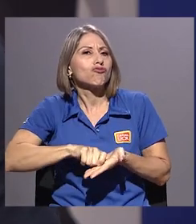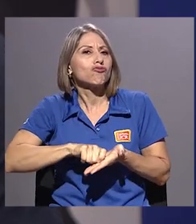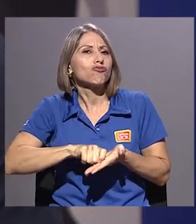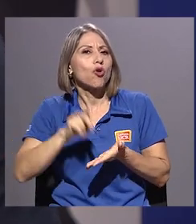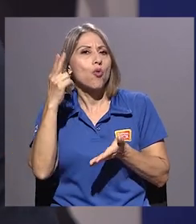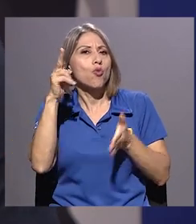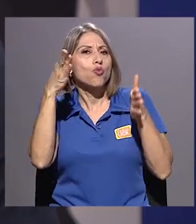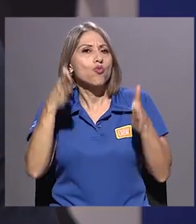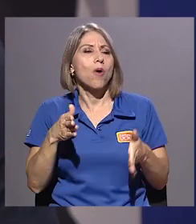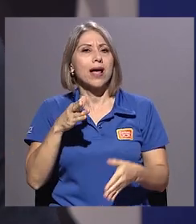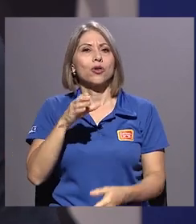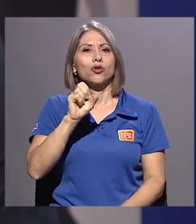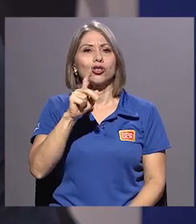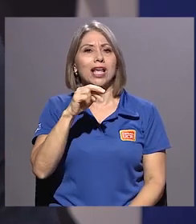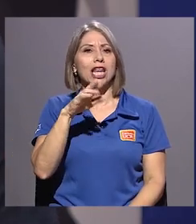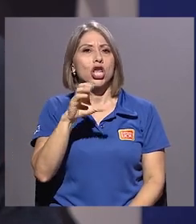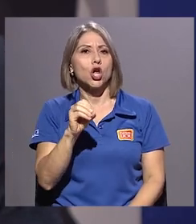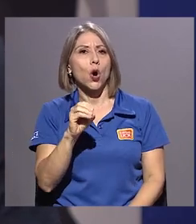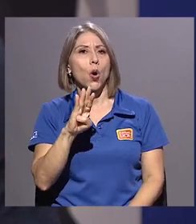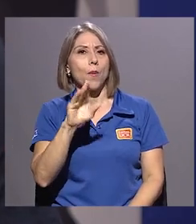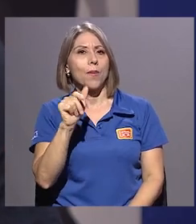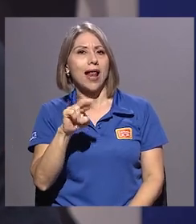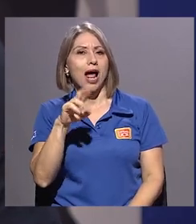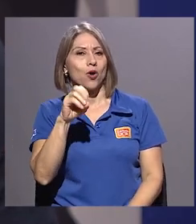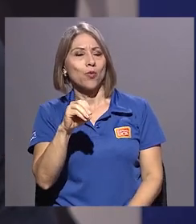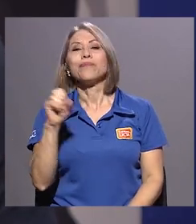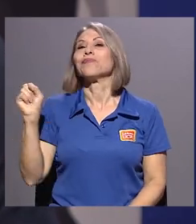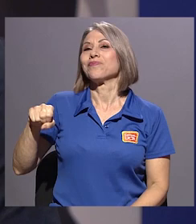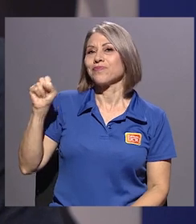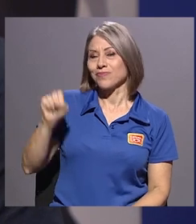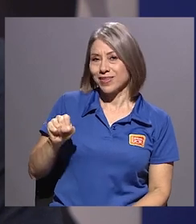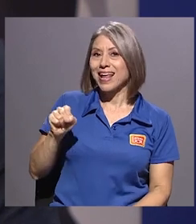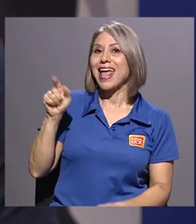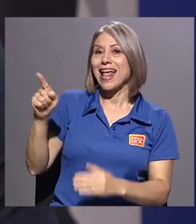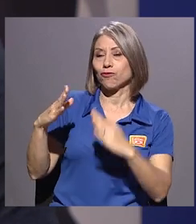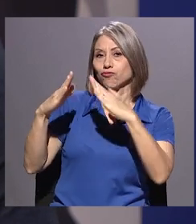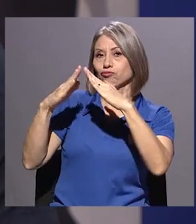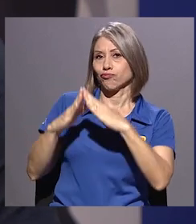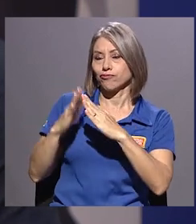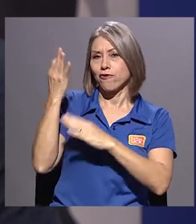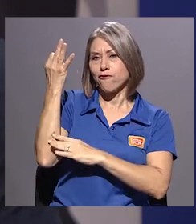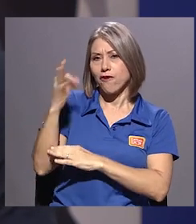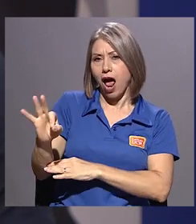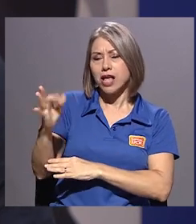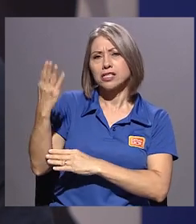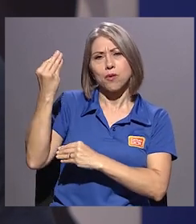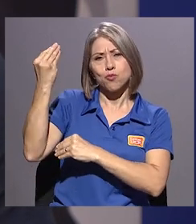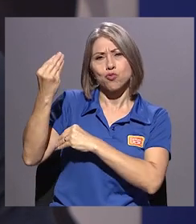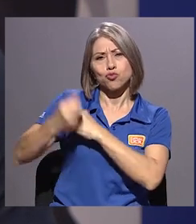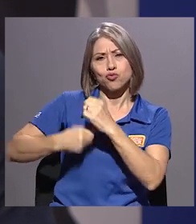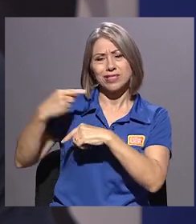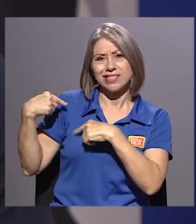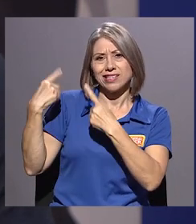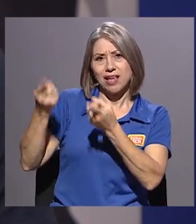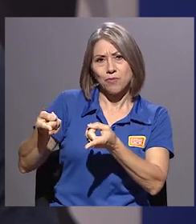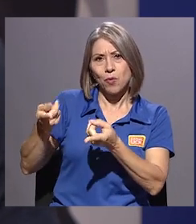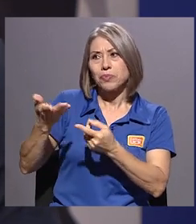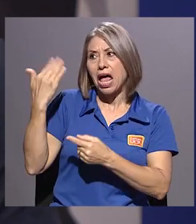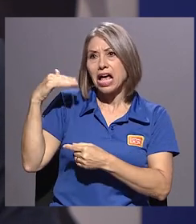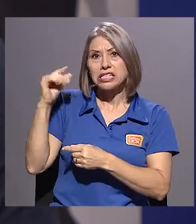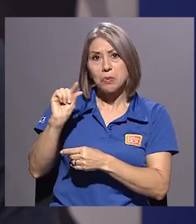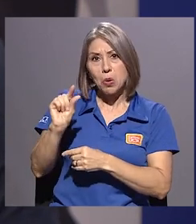Blanco Uruguayo, radicado en Francia hace bastante tiempo, hace poquito estábamos hablando de nacionalidades.